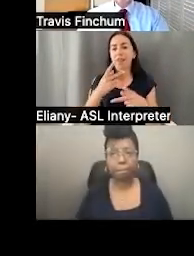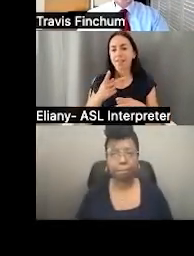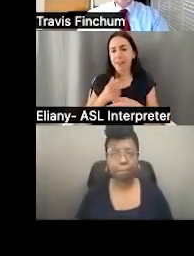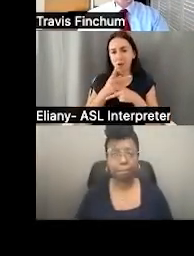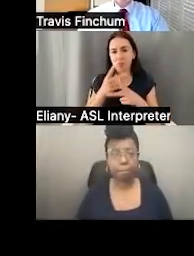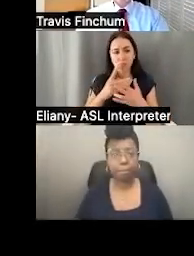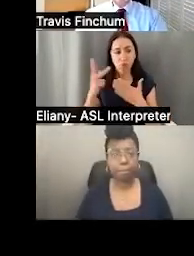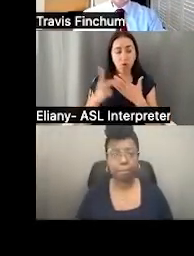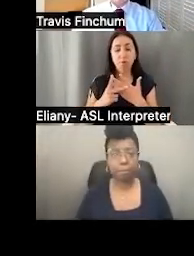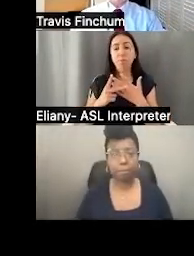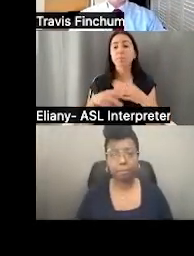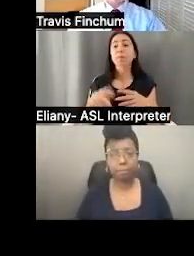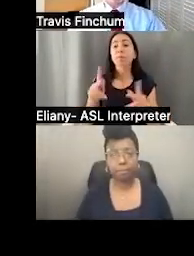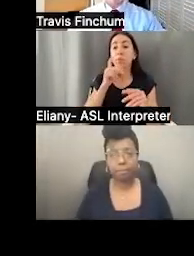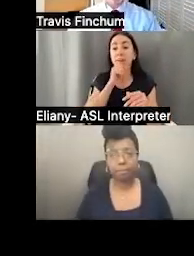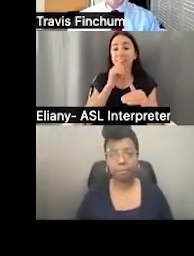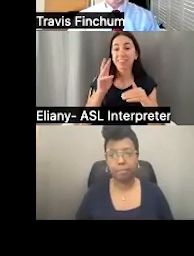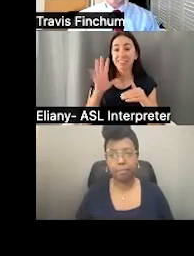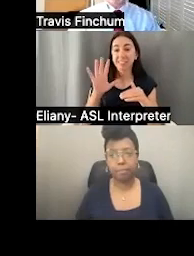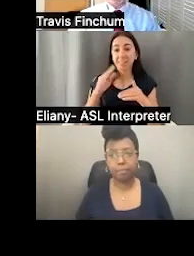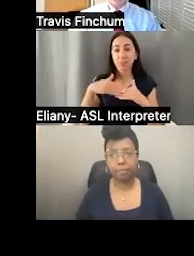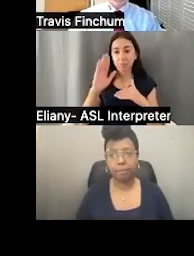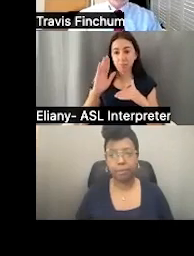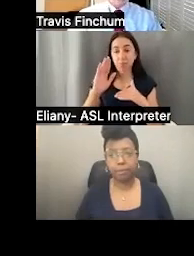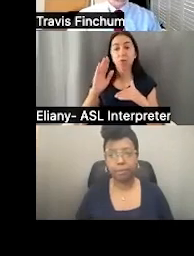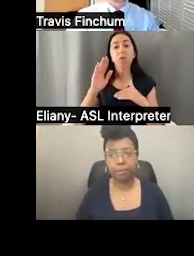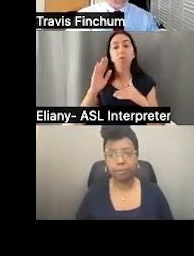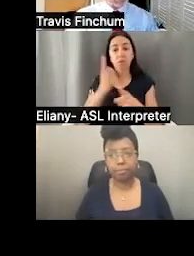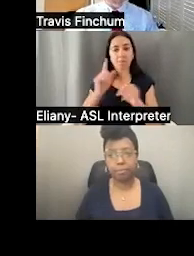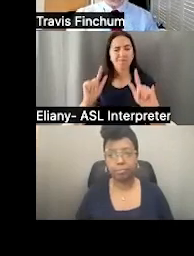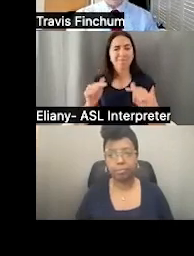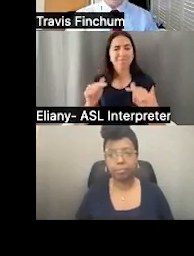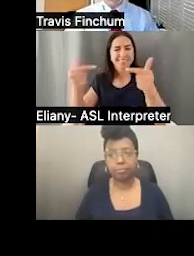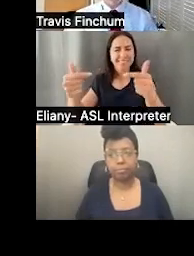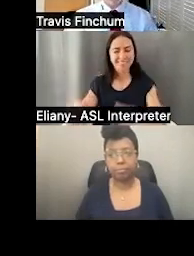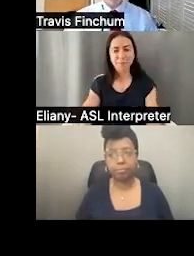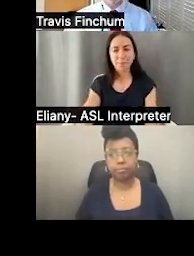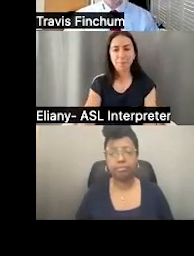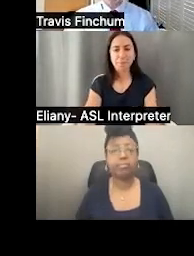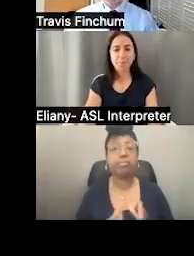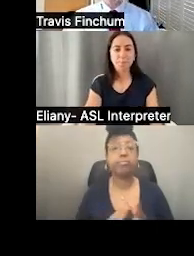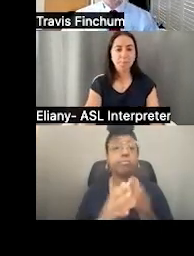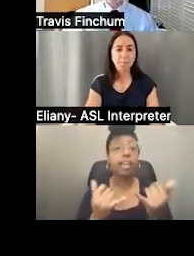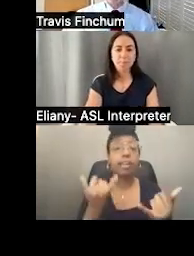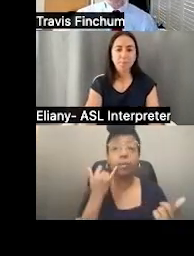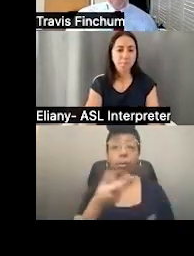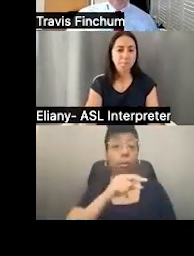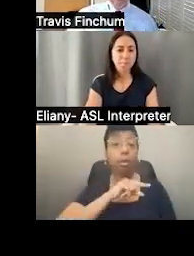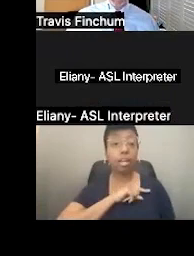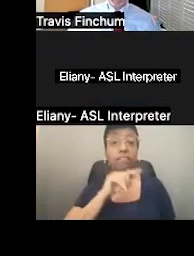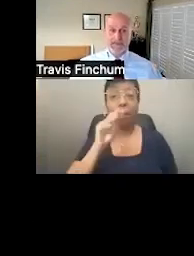de salud para individuos que tienen 65 años o más. Entonces, para calificar para Medicare